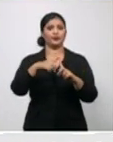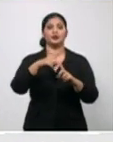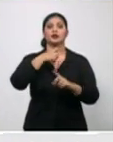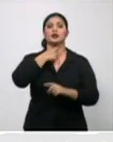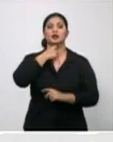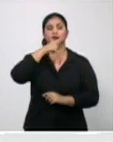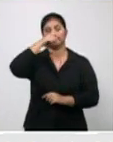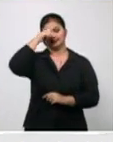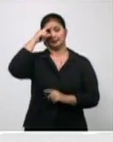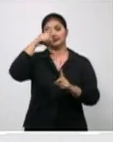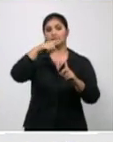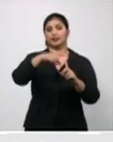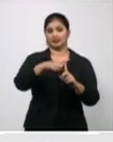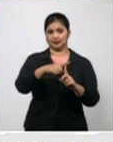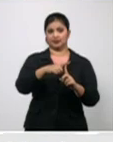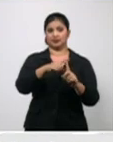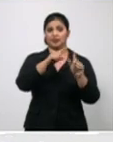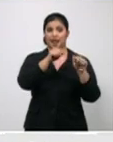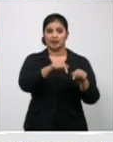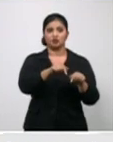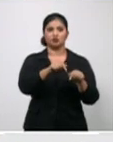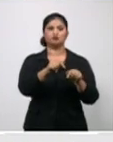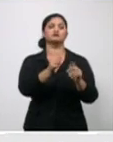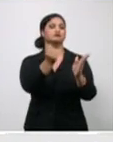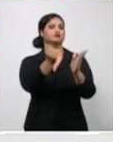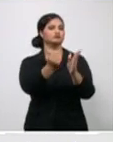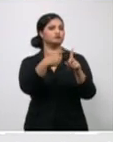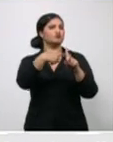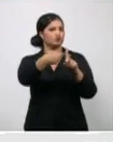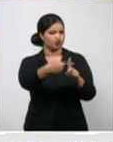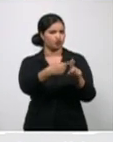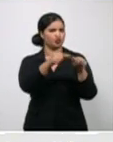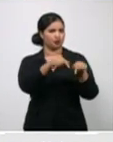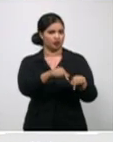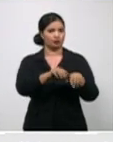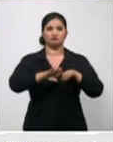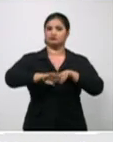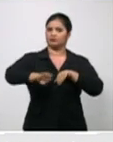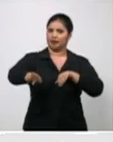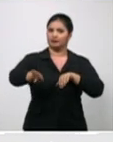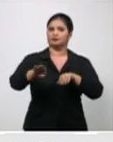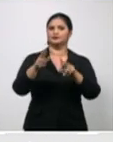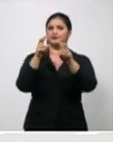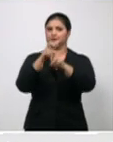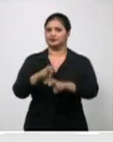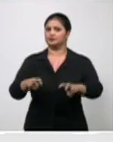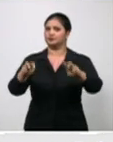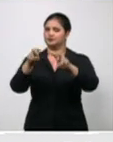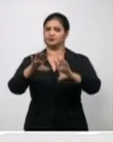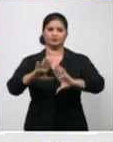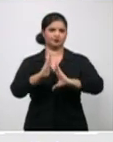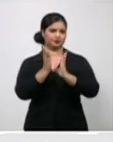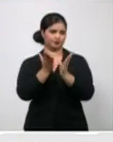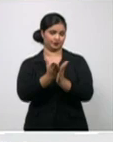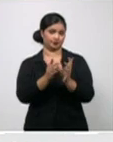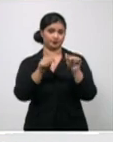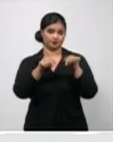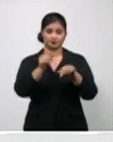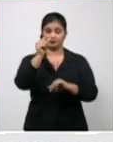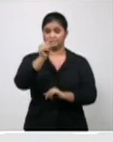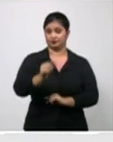positivo inmediatamente se aísla. Esta paciente realmente ya cuando